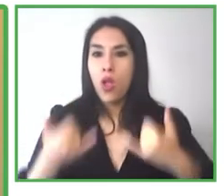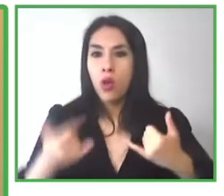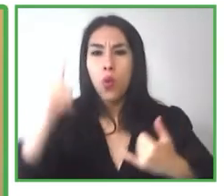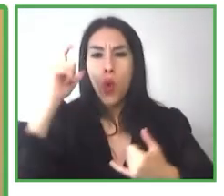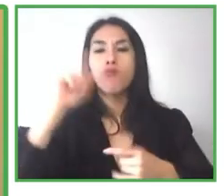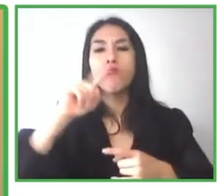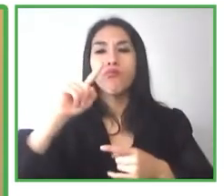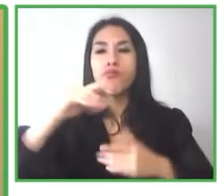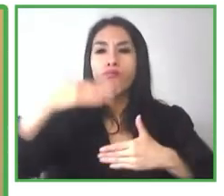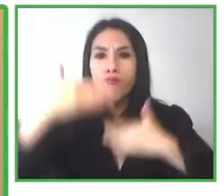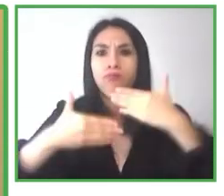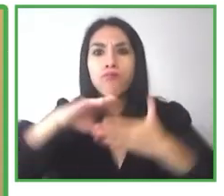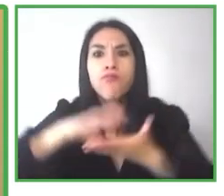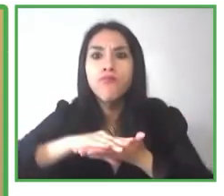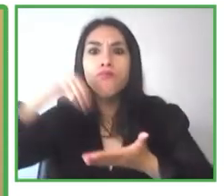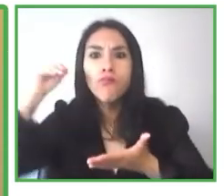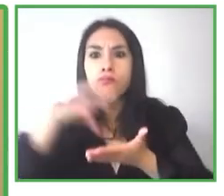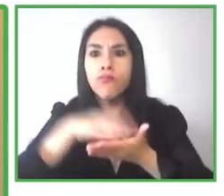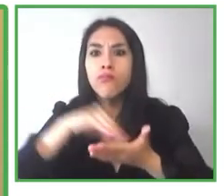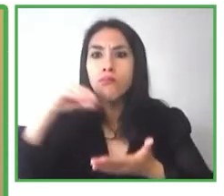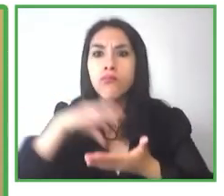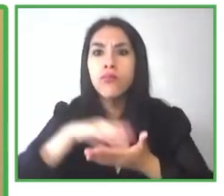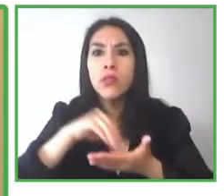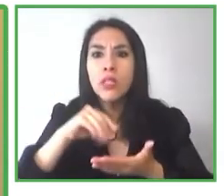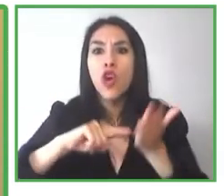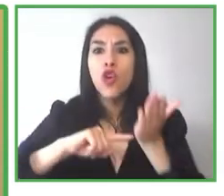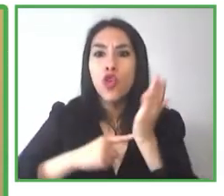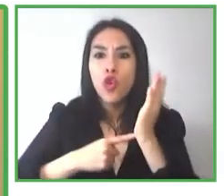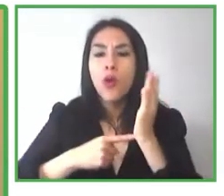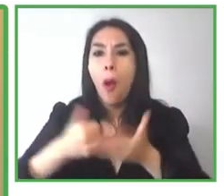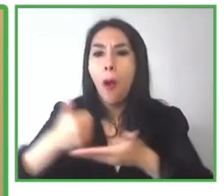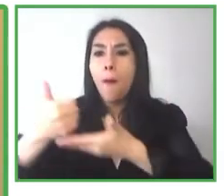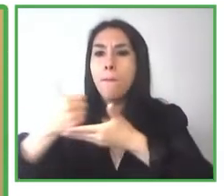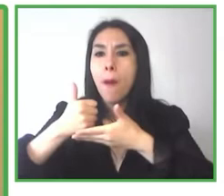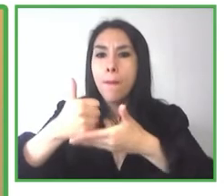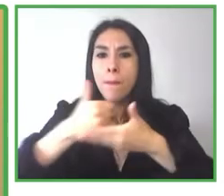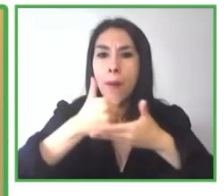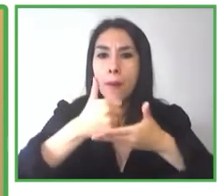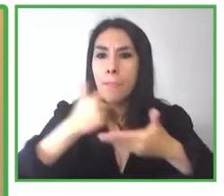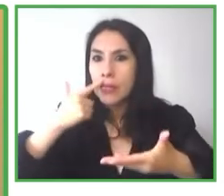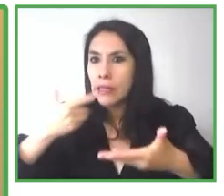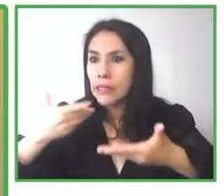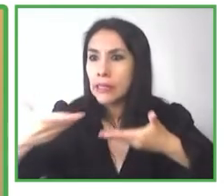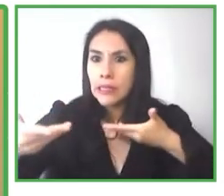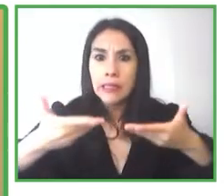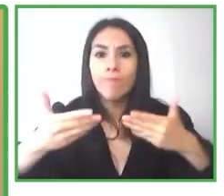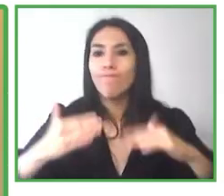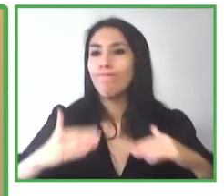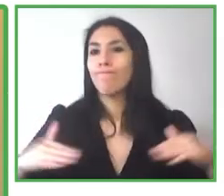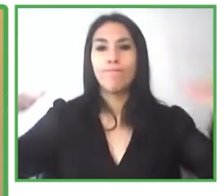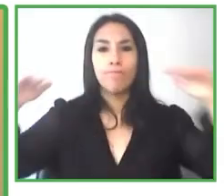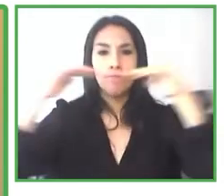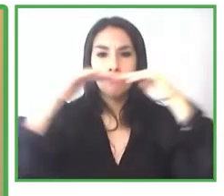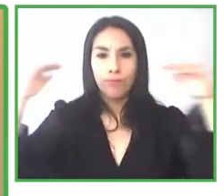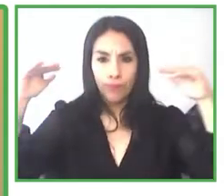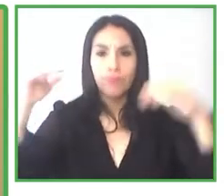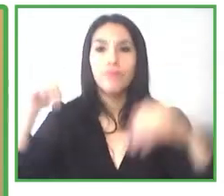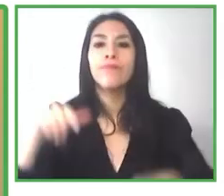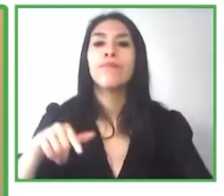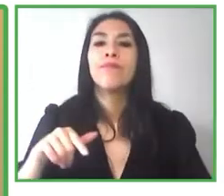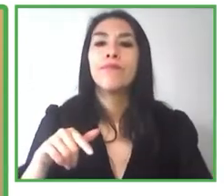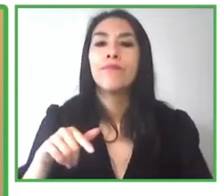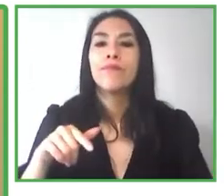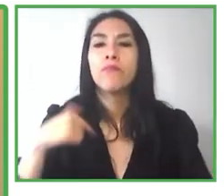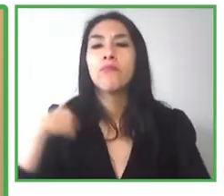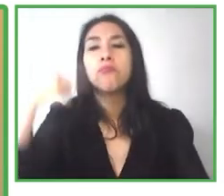Esta idea de que la tecnología puede nivelar la cancha y permitirnos a todos darnos cuenta de lo que somos